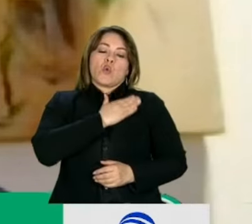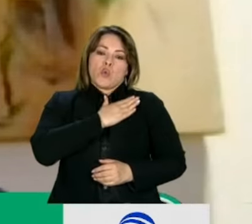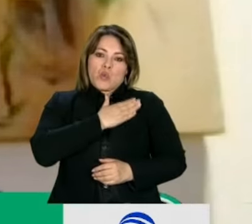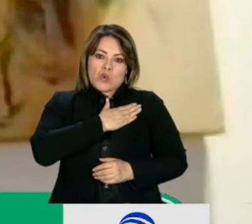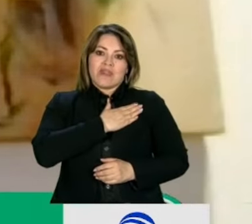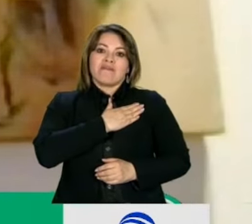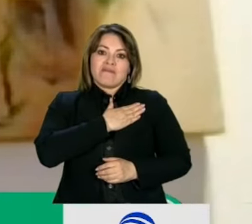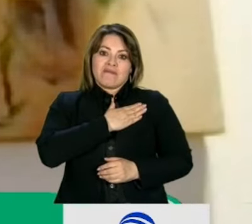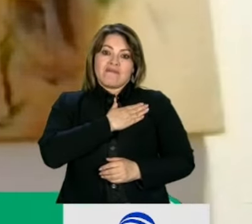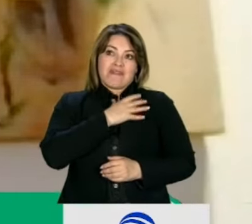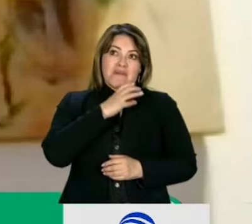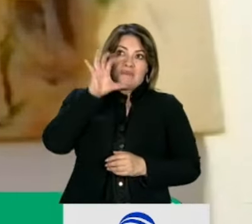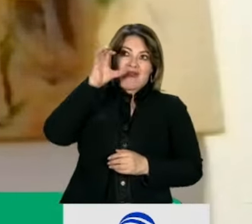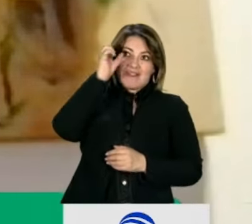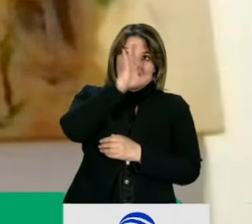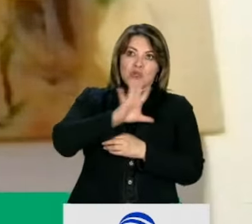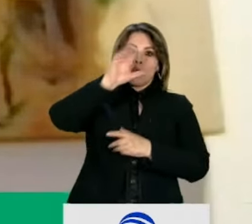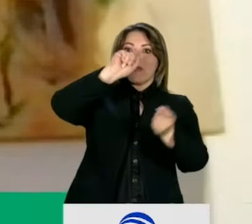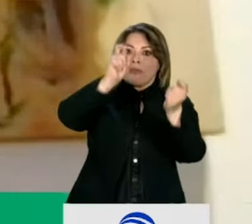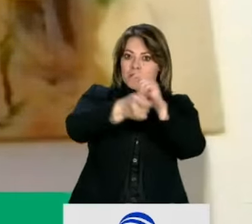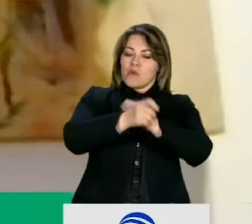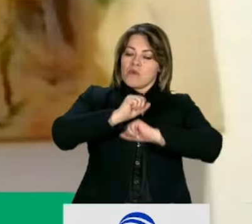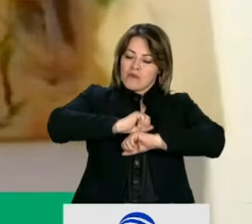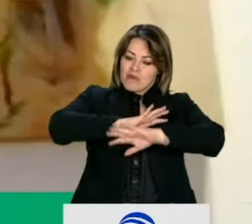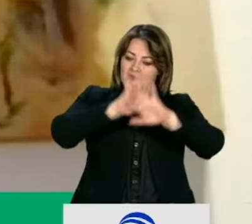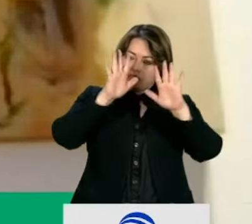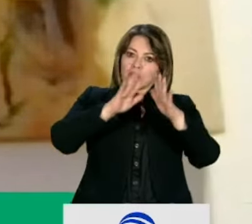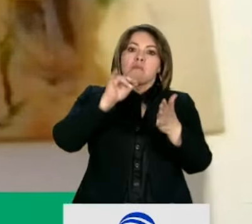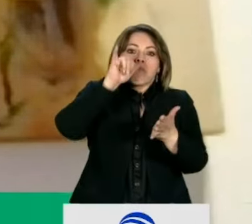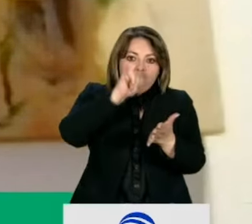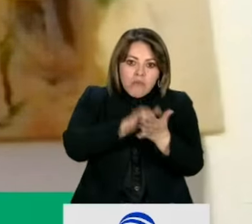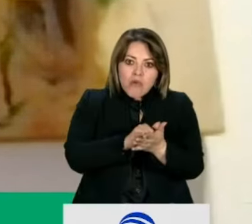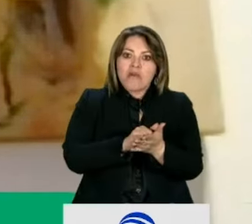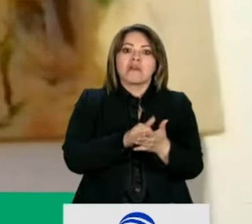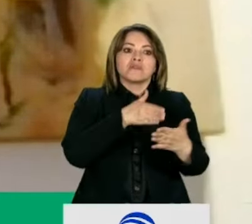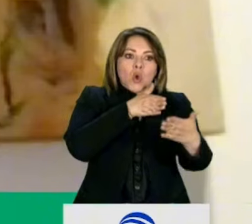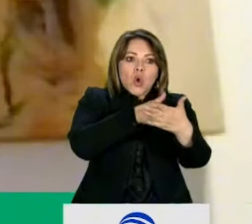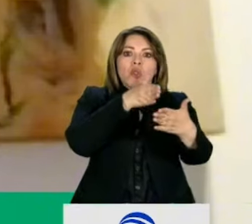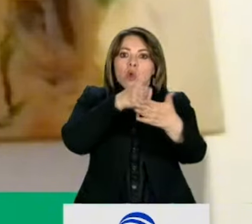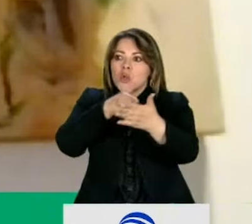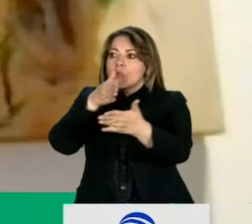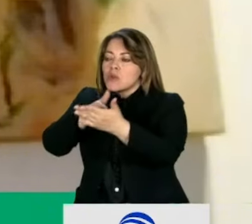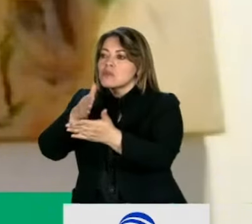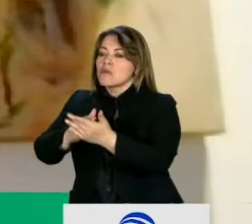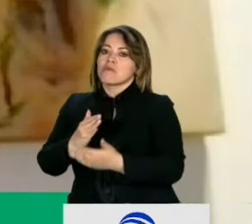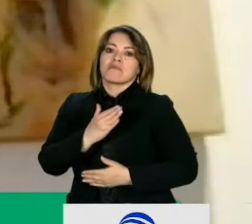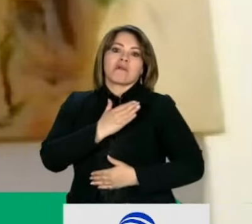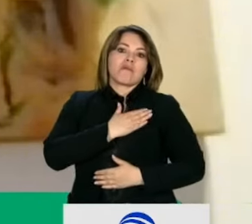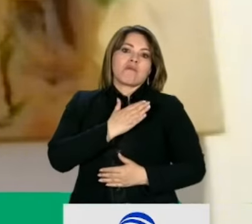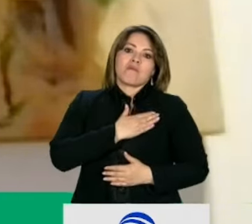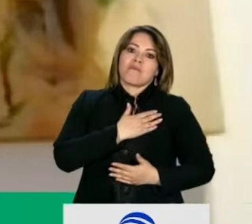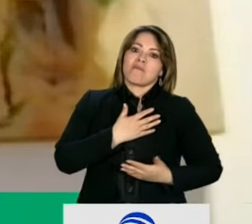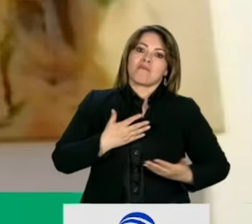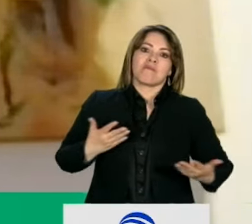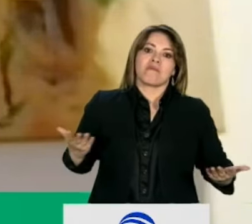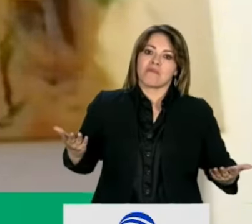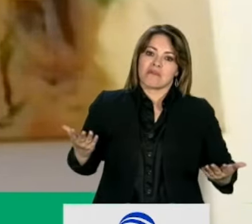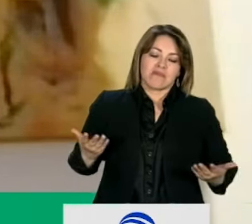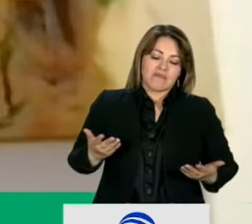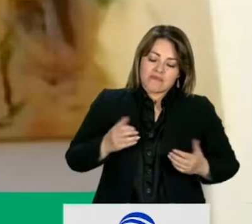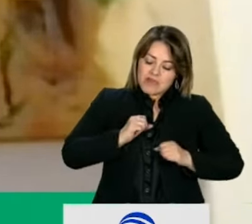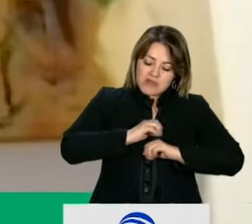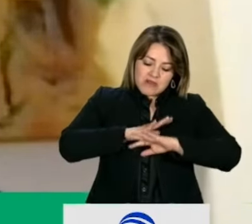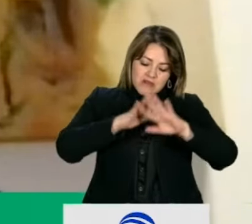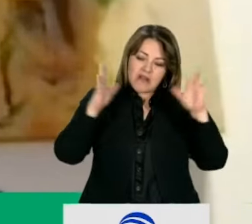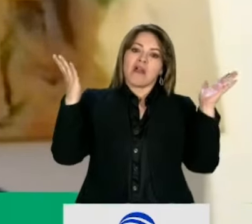Y desde ese momento ha sido víctima permanente de persecución política de sus adversarios,